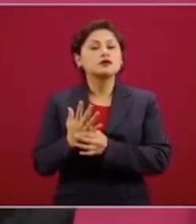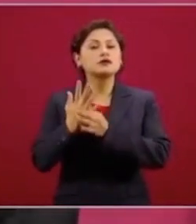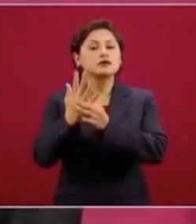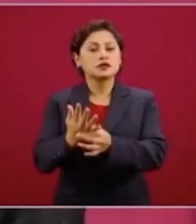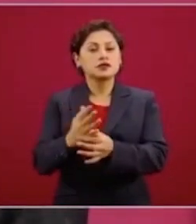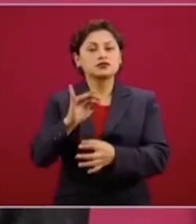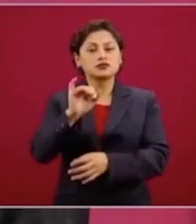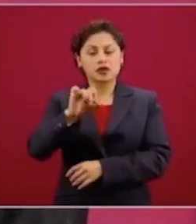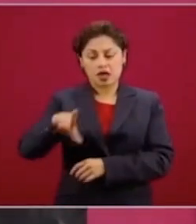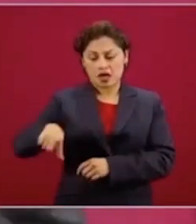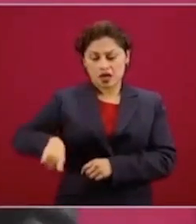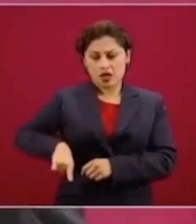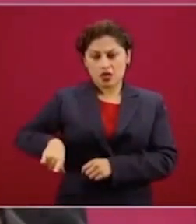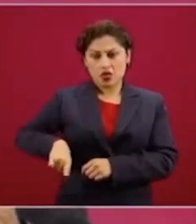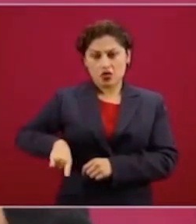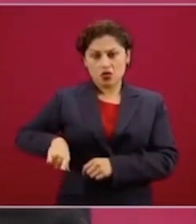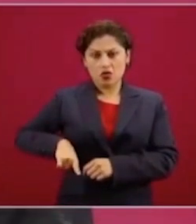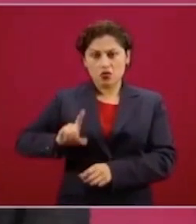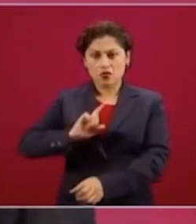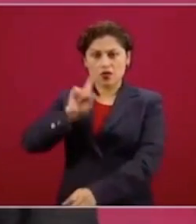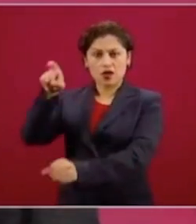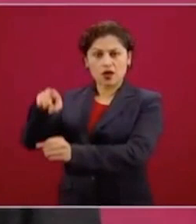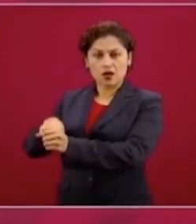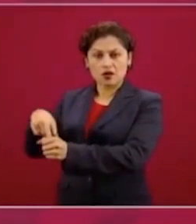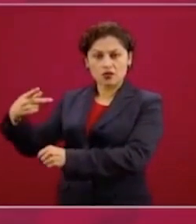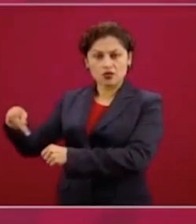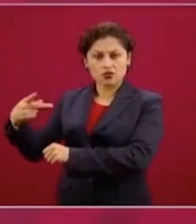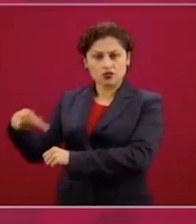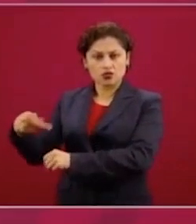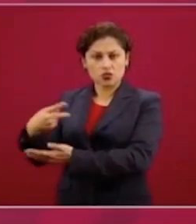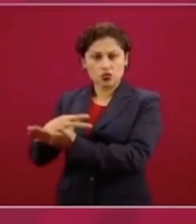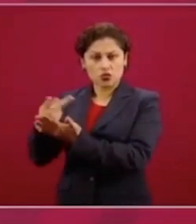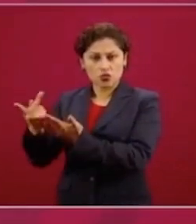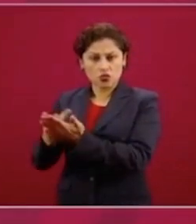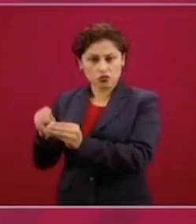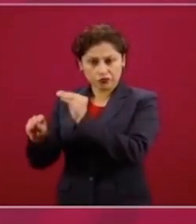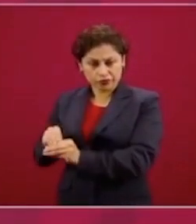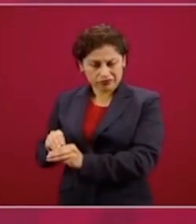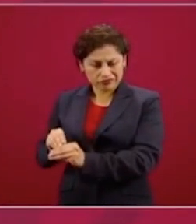a nuestro plan económico. ¿Cómo?